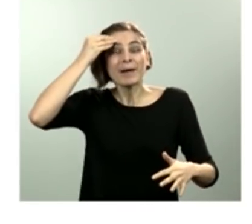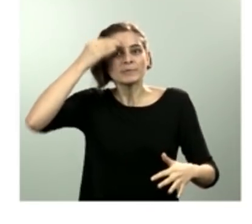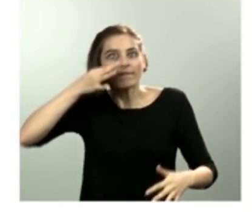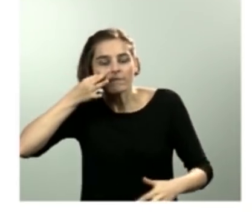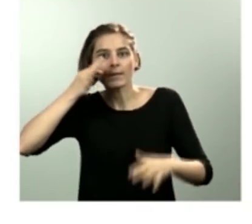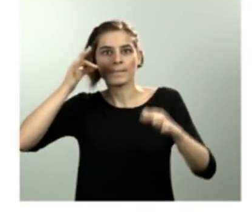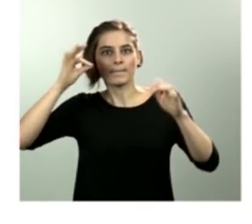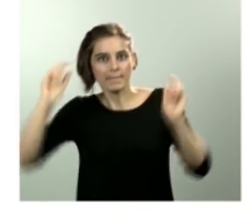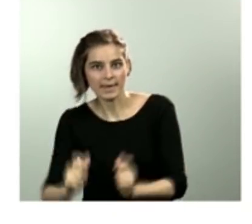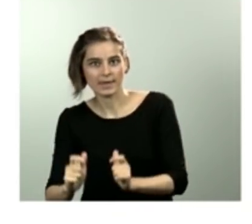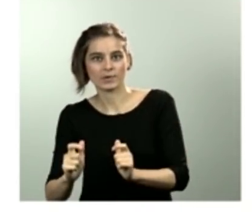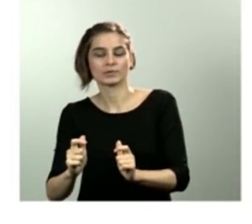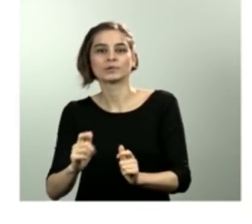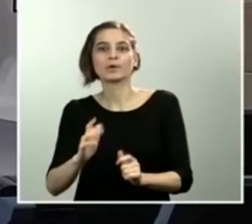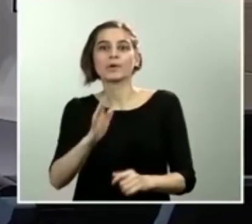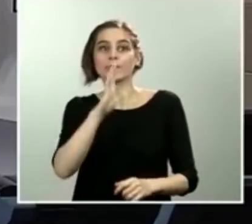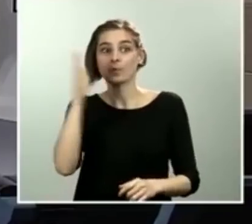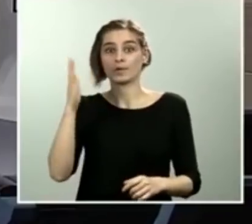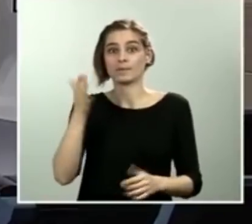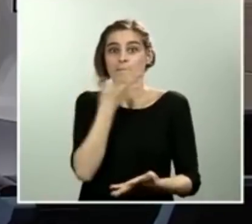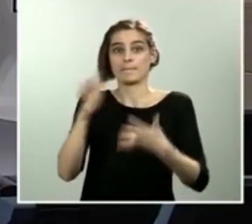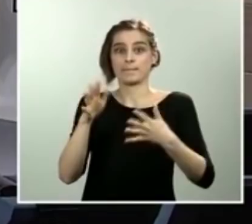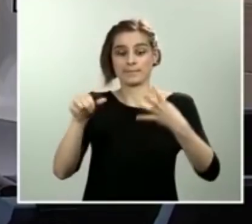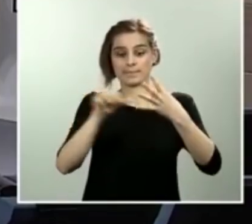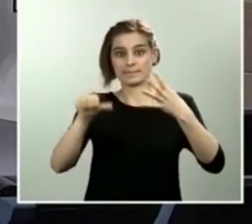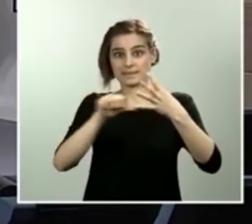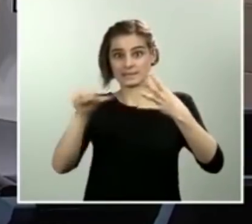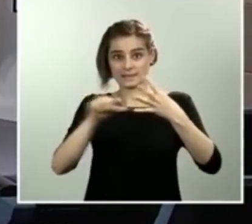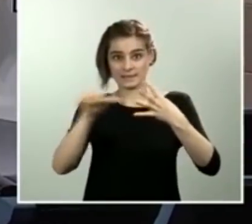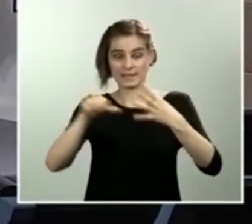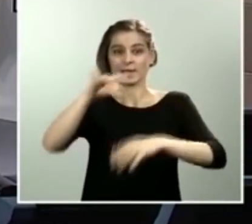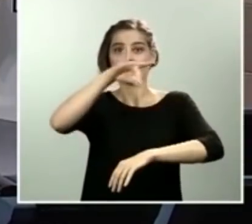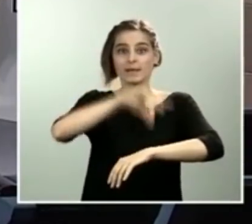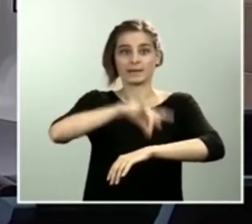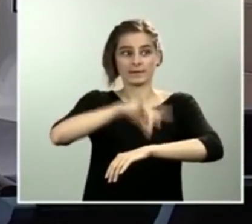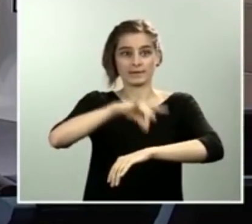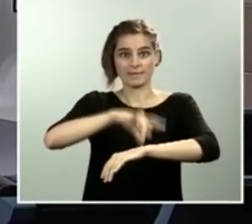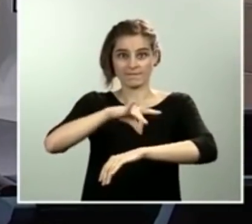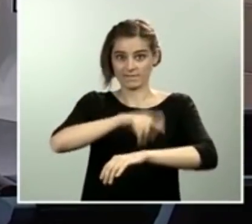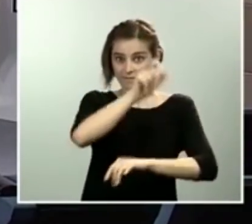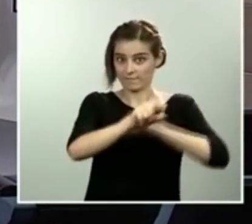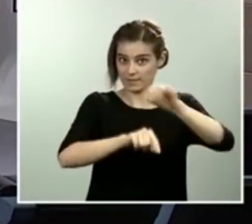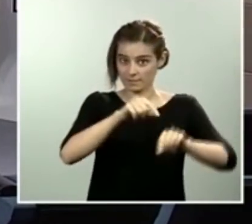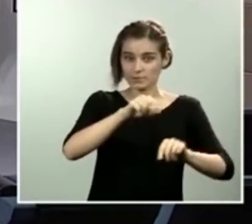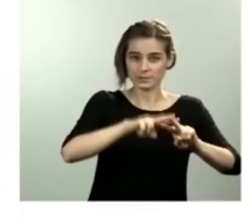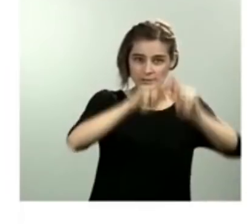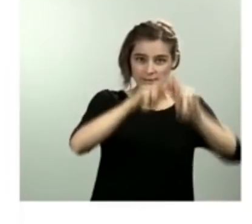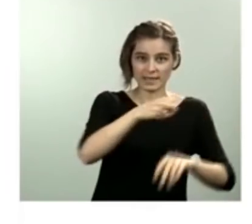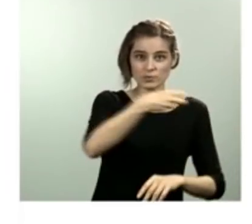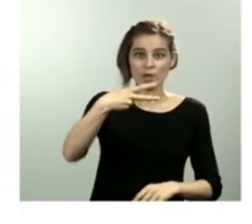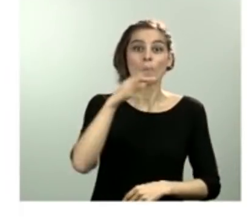positividad la última semana de marzo era del 26,8%.